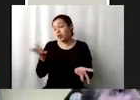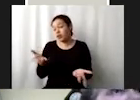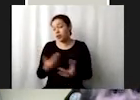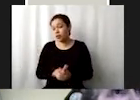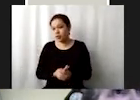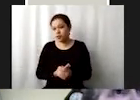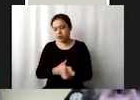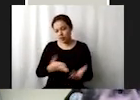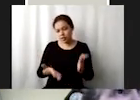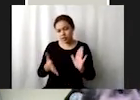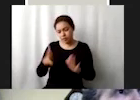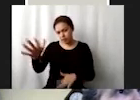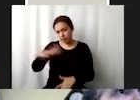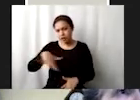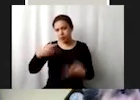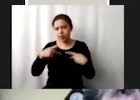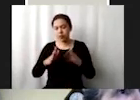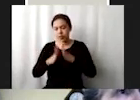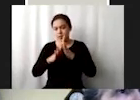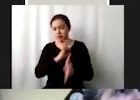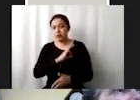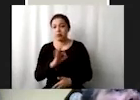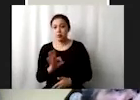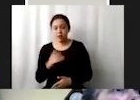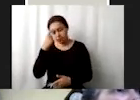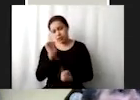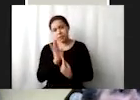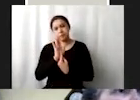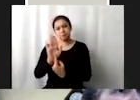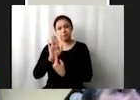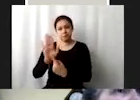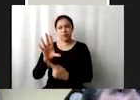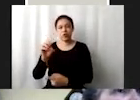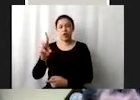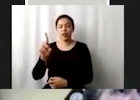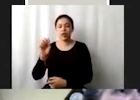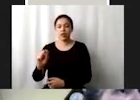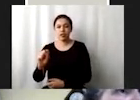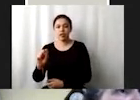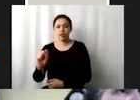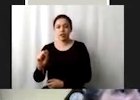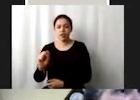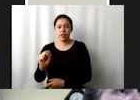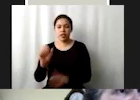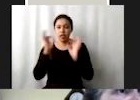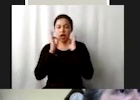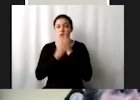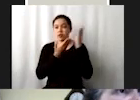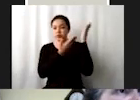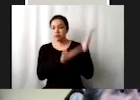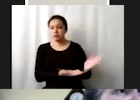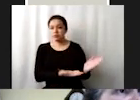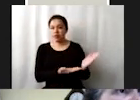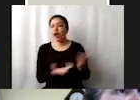construcción de ciudadanía para ustedes el exponer también los ODS de esta forma porque otra vez